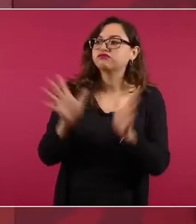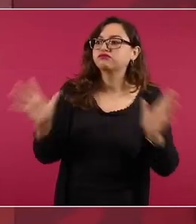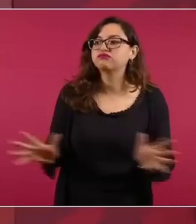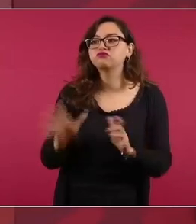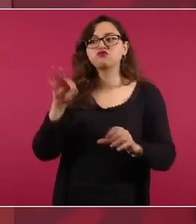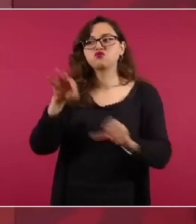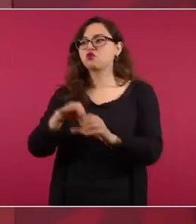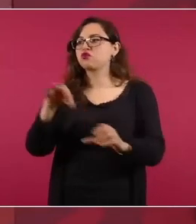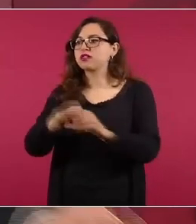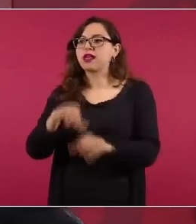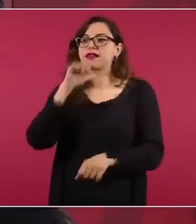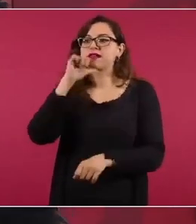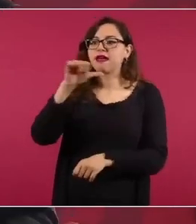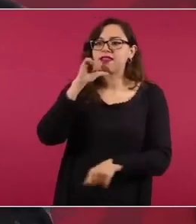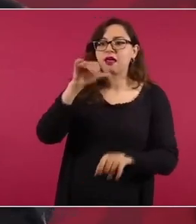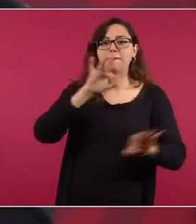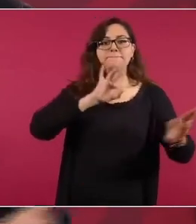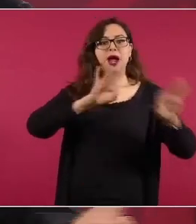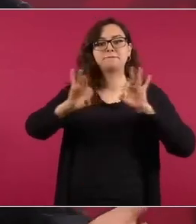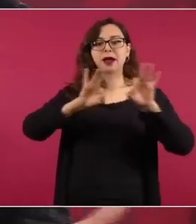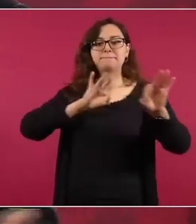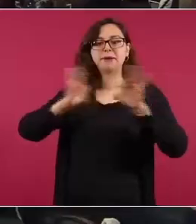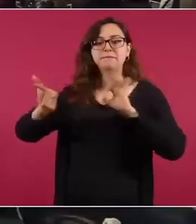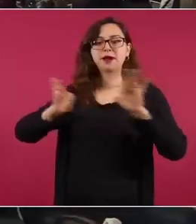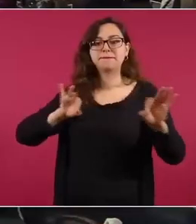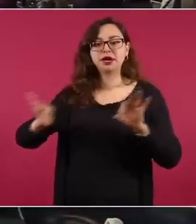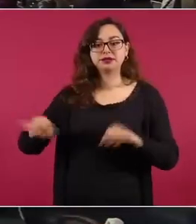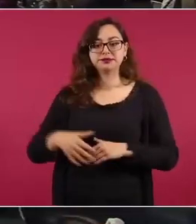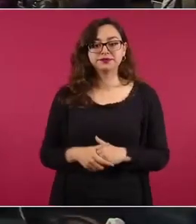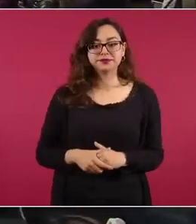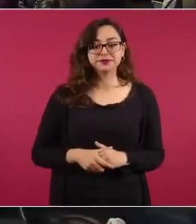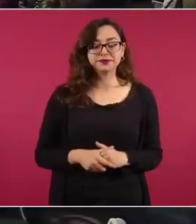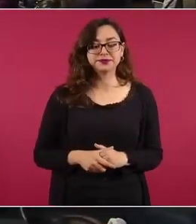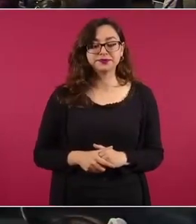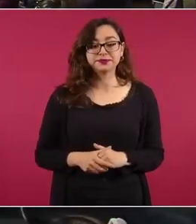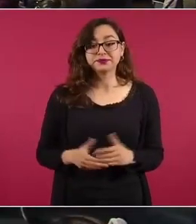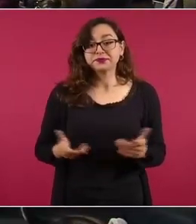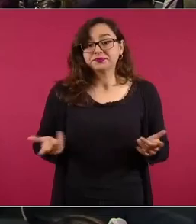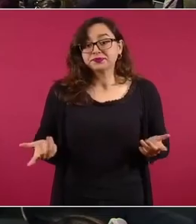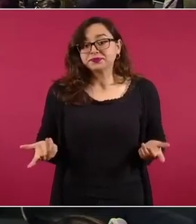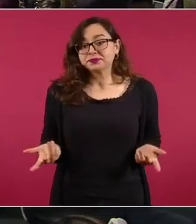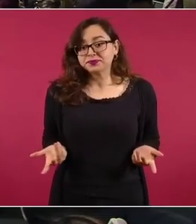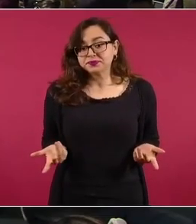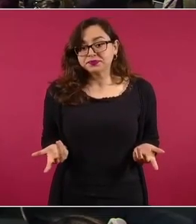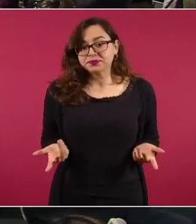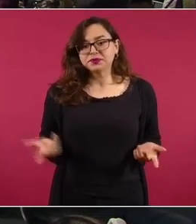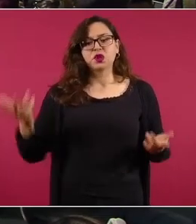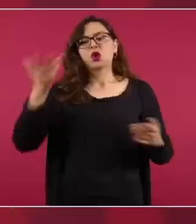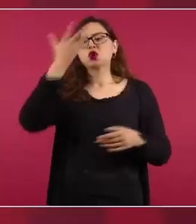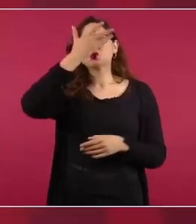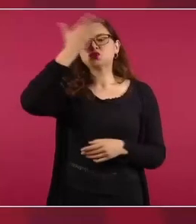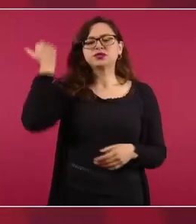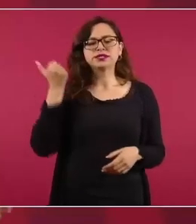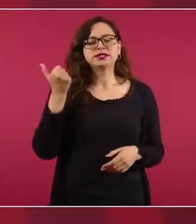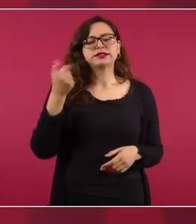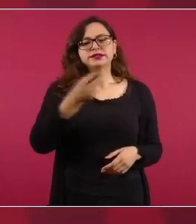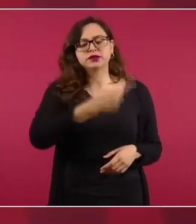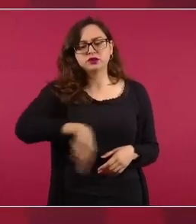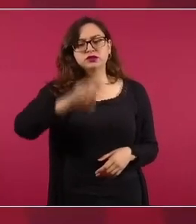y no sé si consciente o inconscientemente